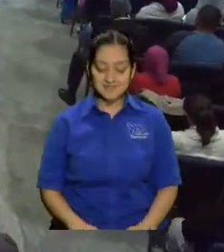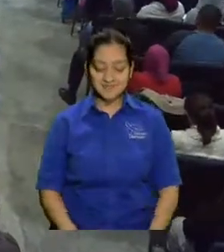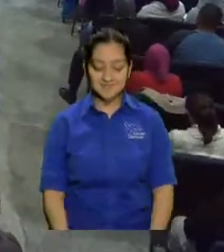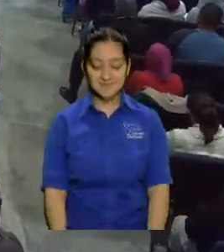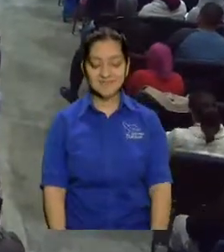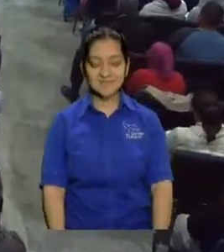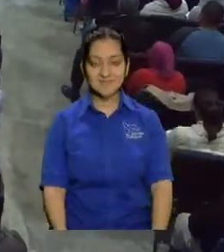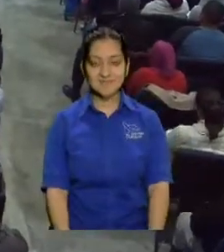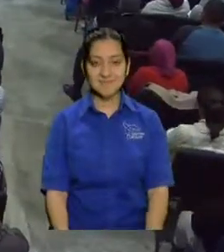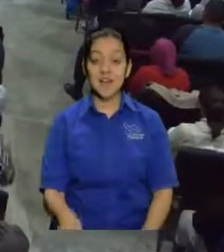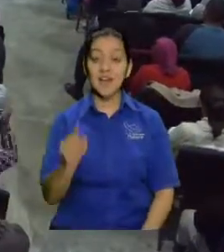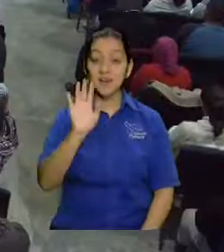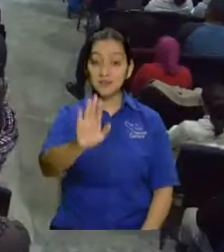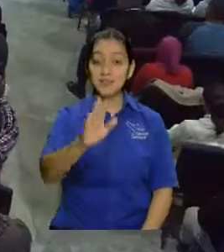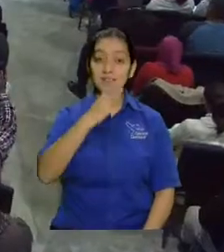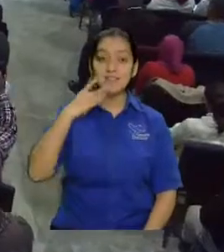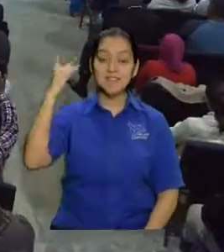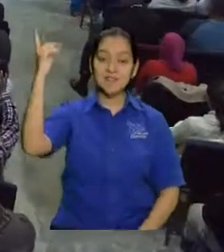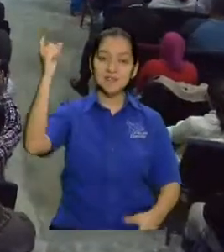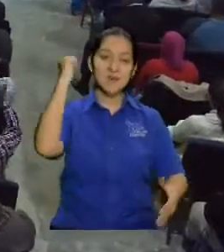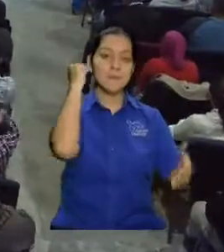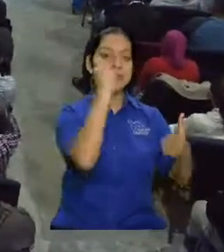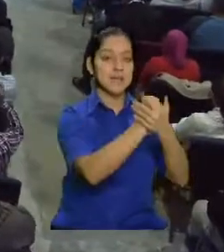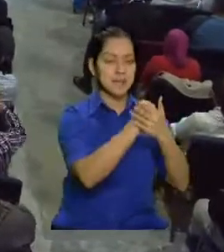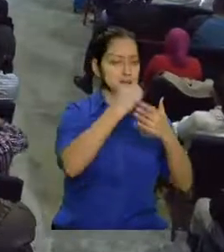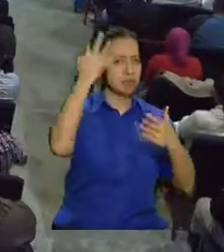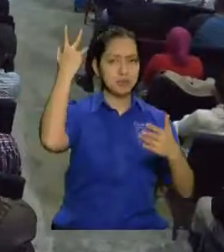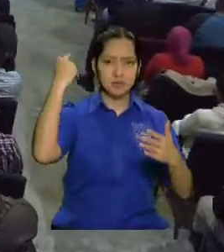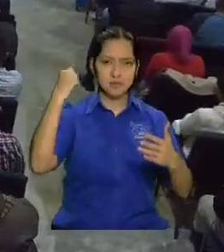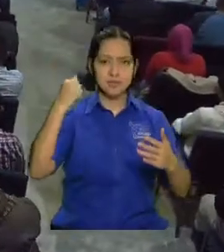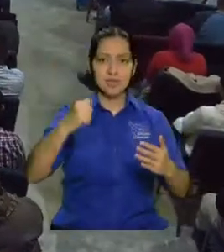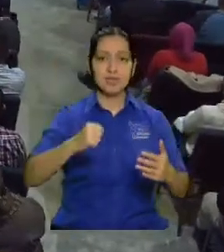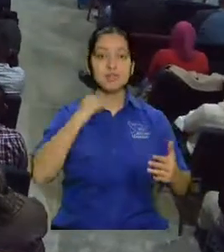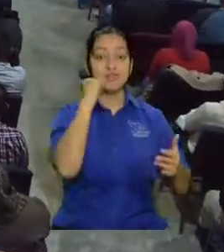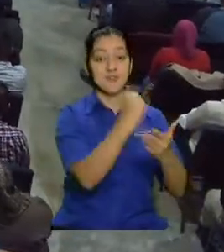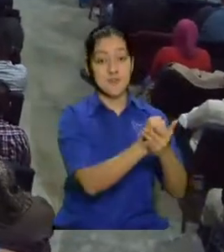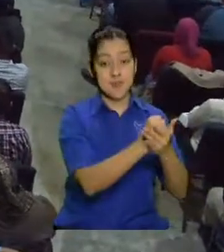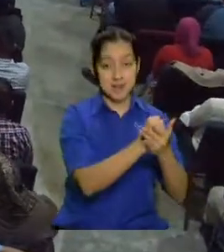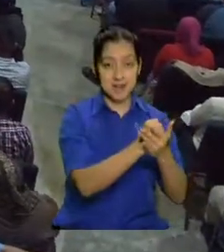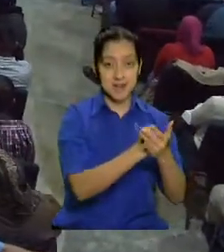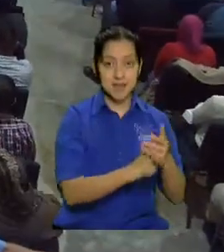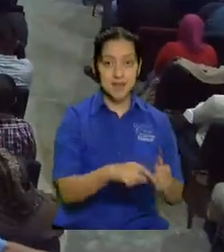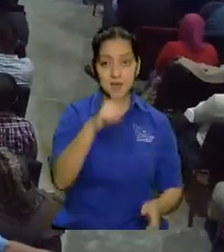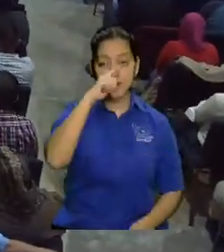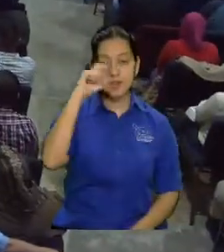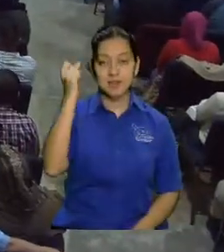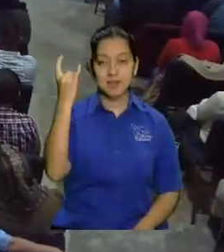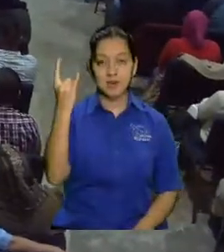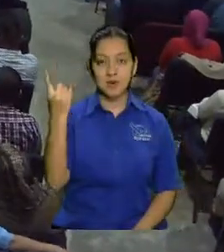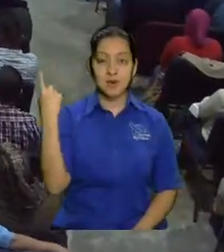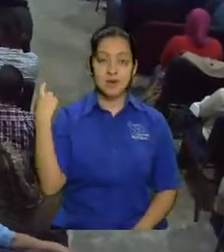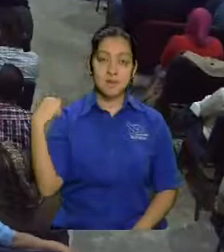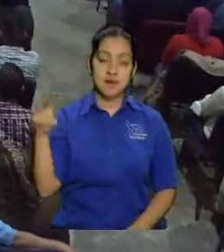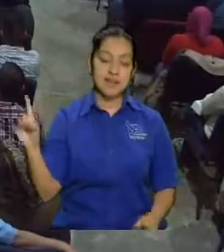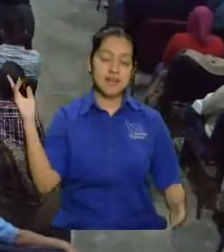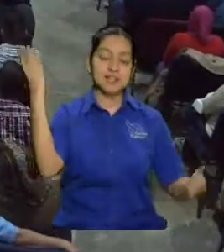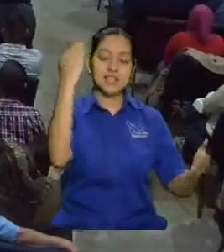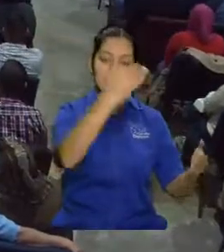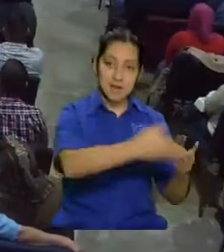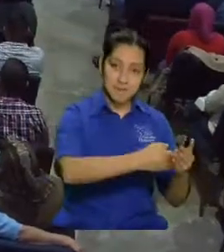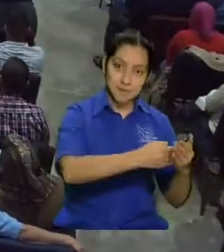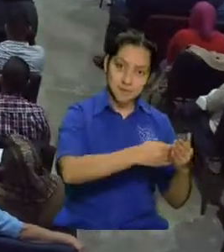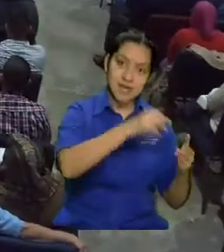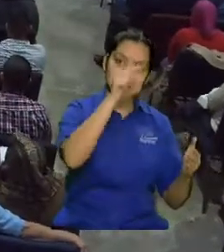usted el que lo va a marcar es Dios todos los días. Y nos va a marcar con la TAU, pero para que lleguemos a la TAU, tenemos que pasar 21